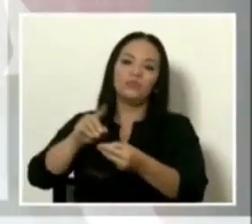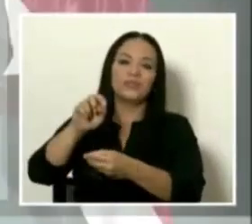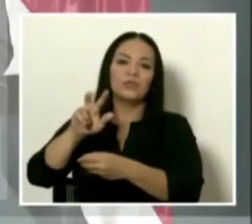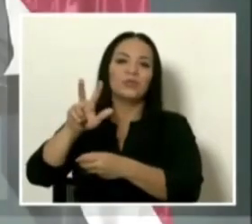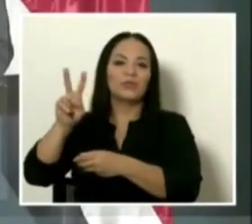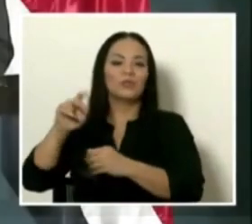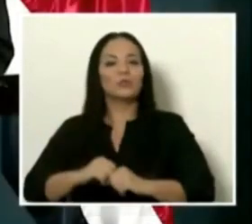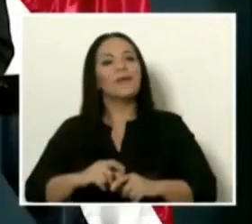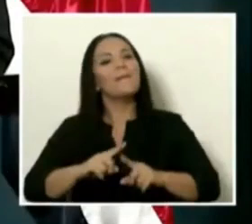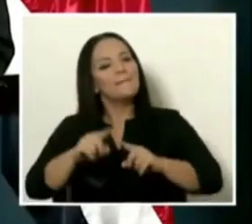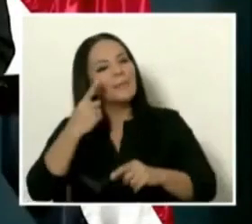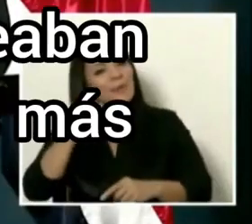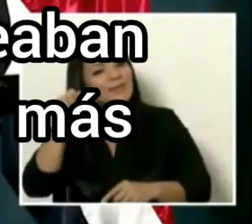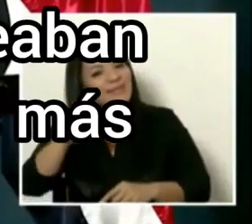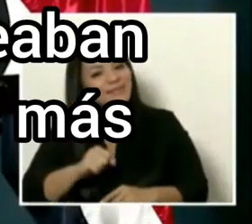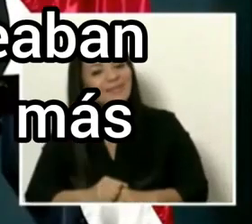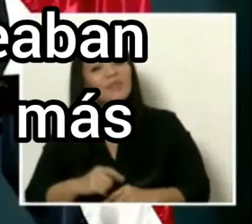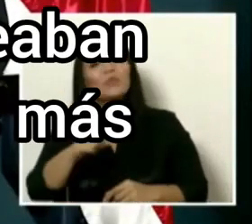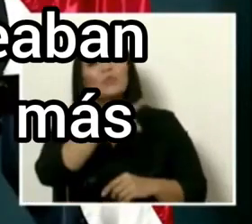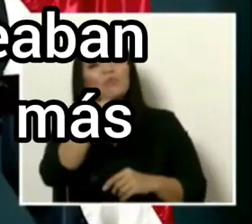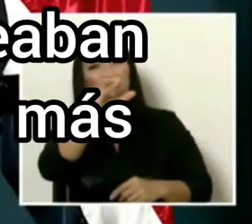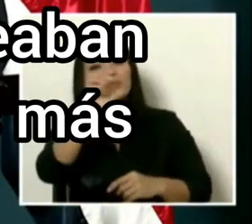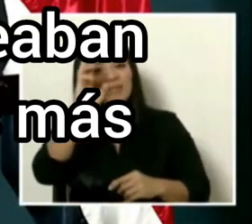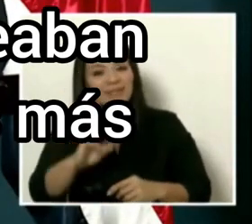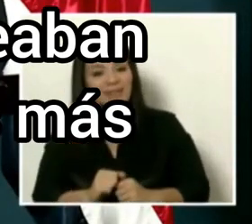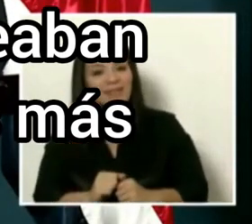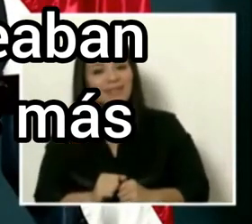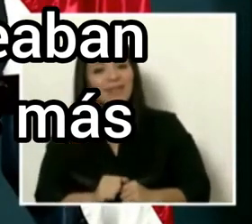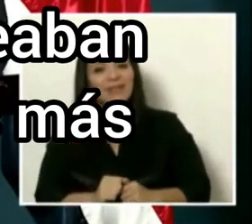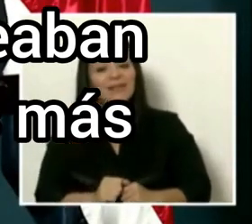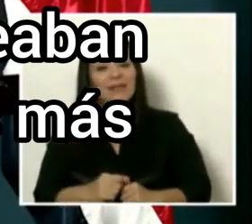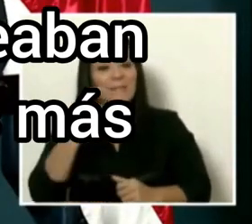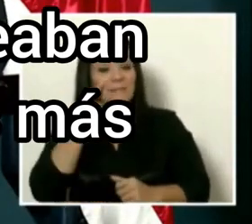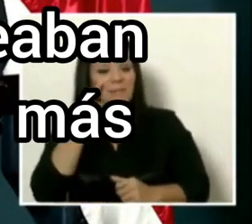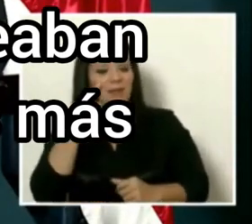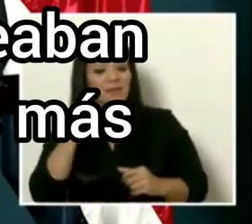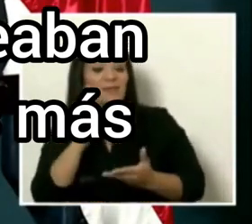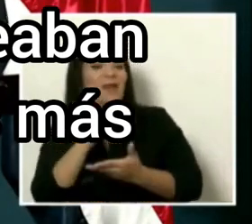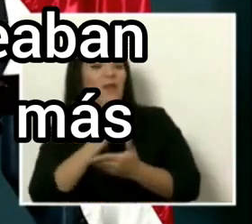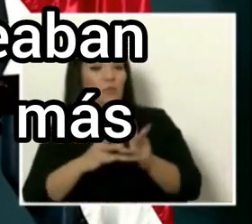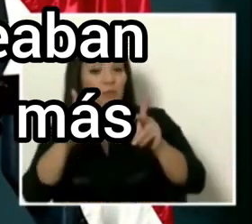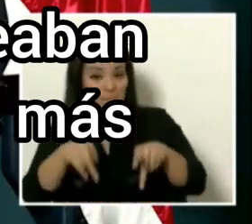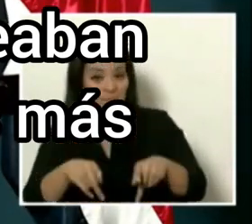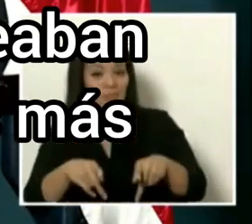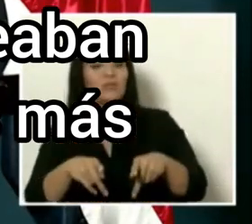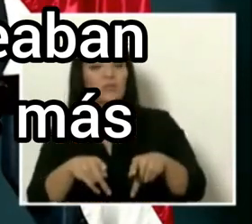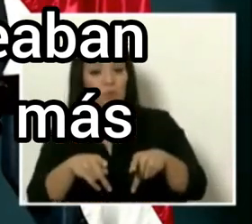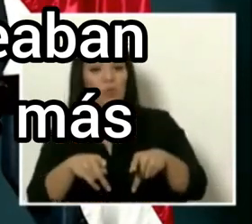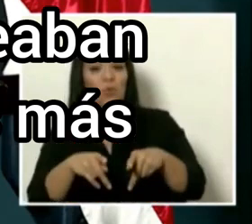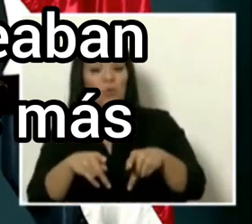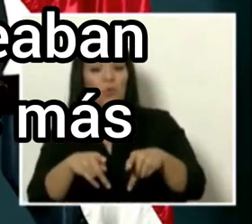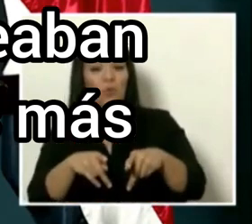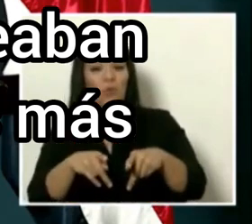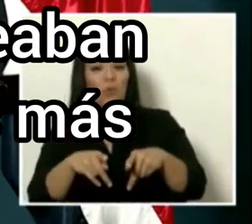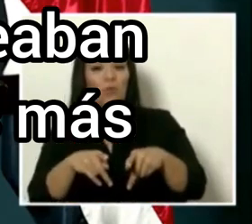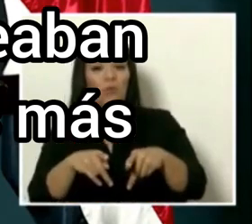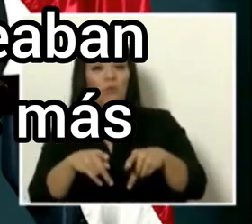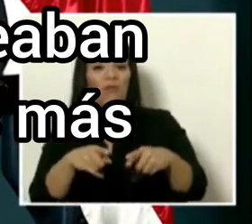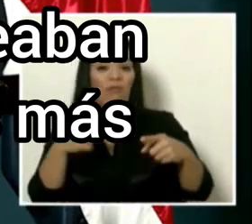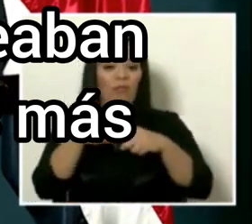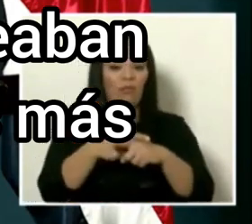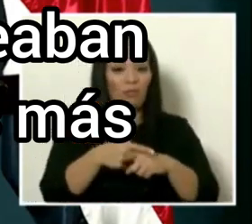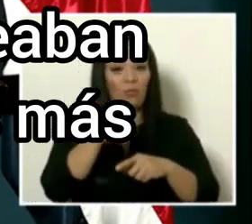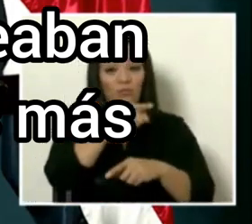costarricenses, y cuando tengan alguien que les atraviese o que les mete el palo en la rueda de la carreta